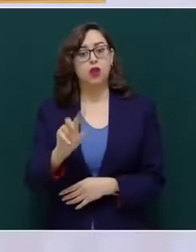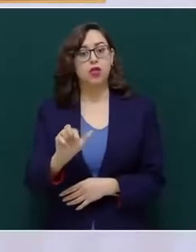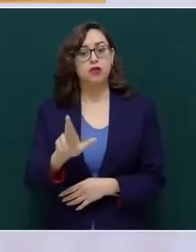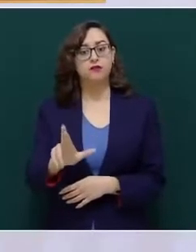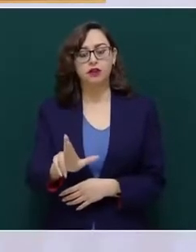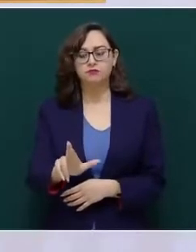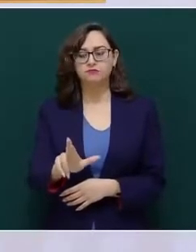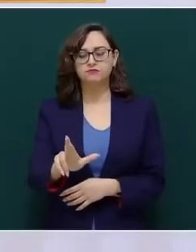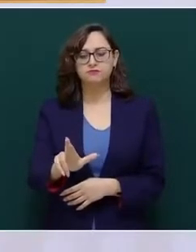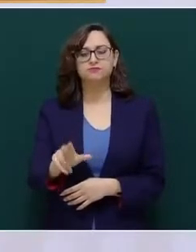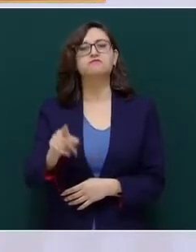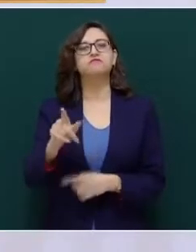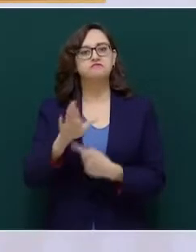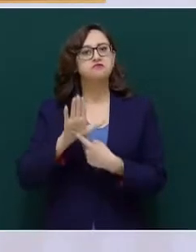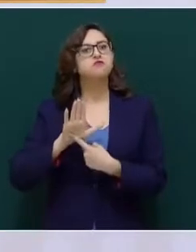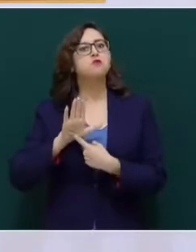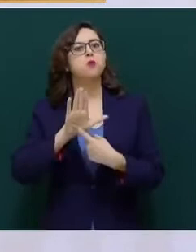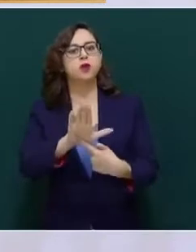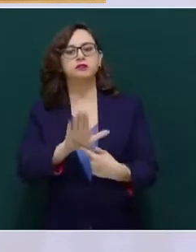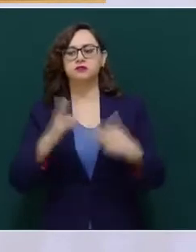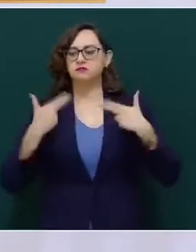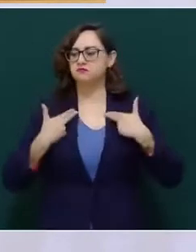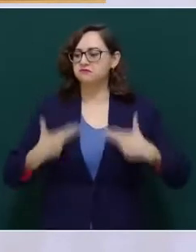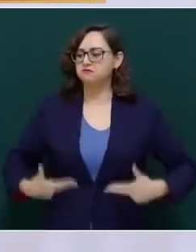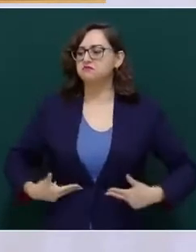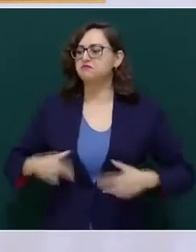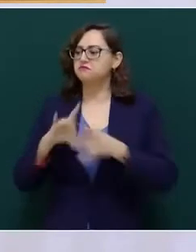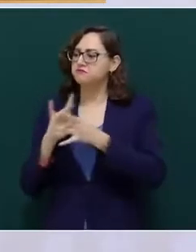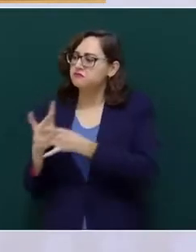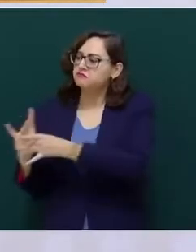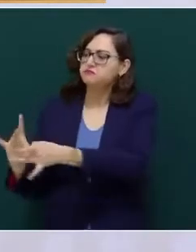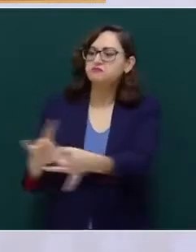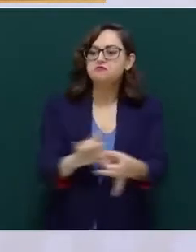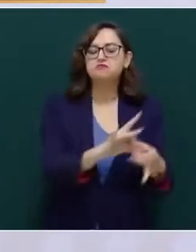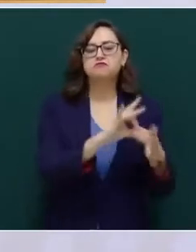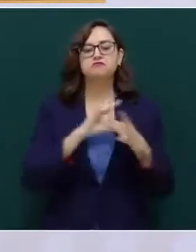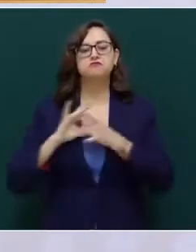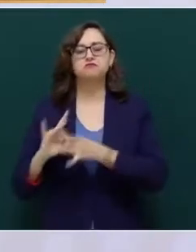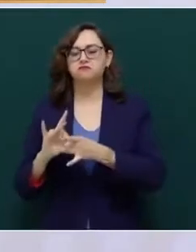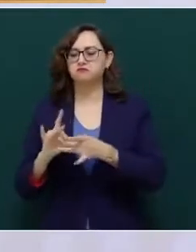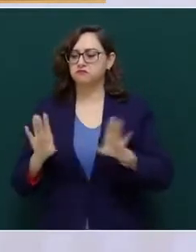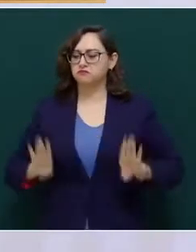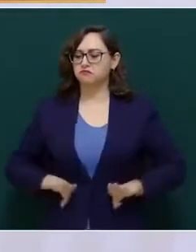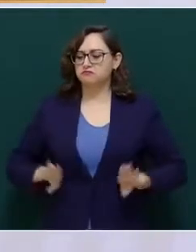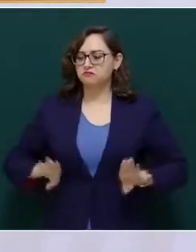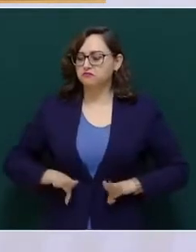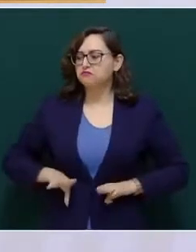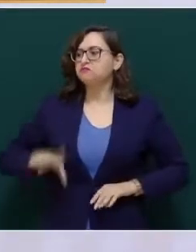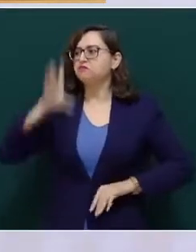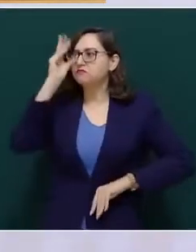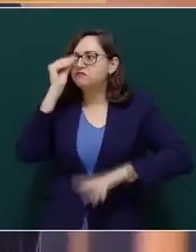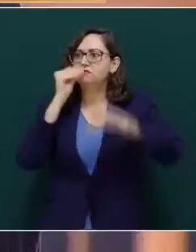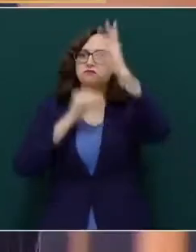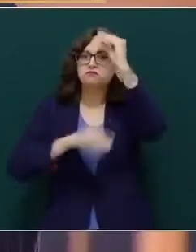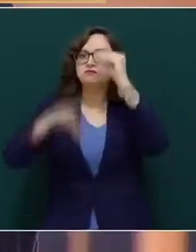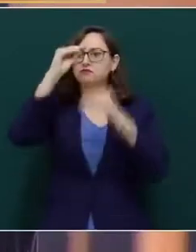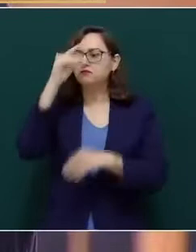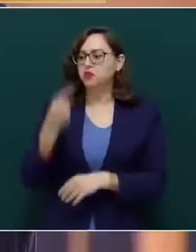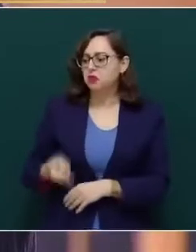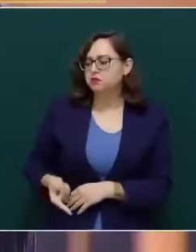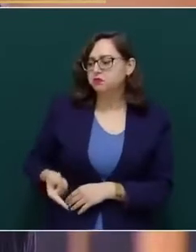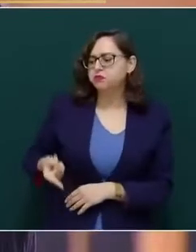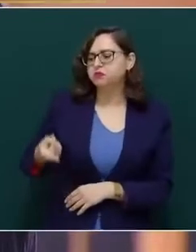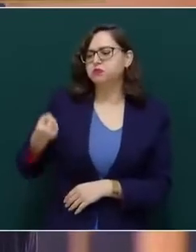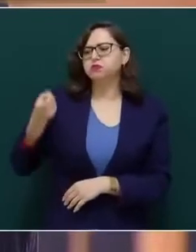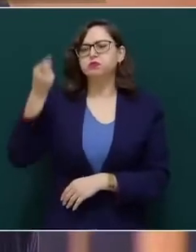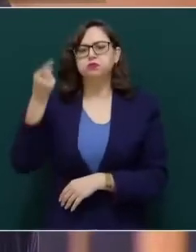humanista puede sobreponerse a la indiferencia o a la